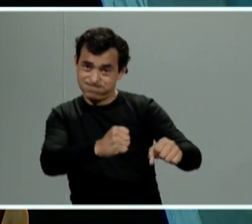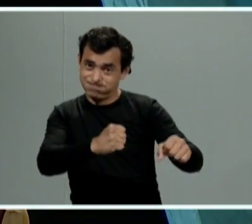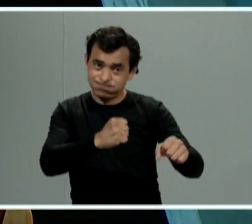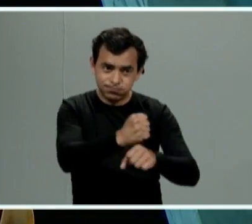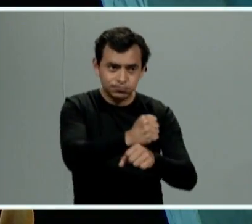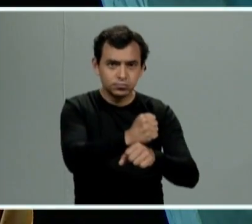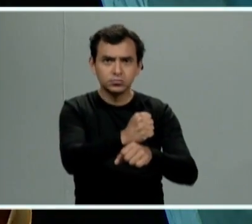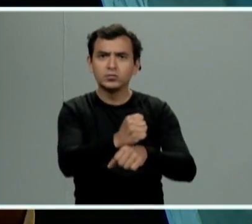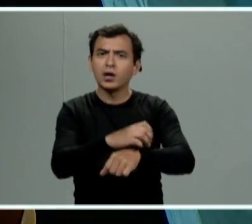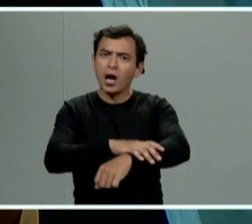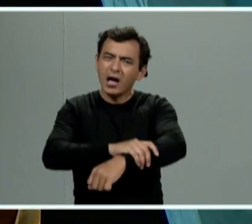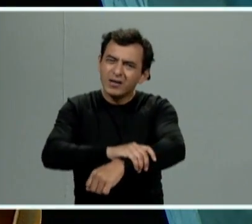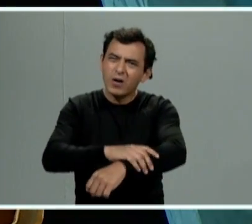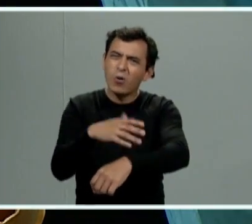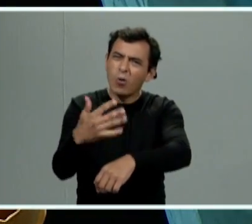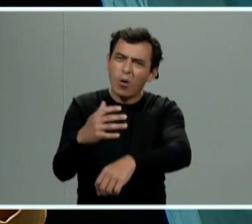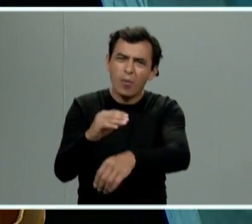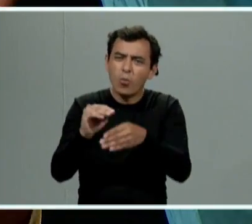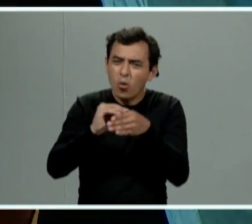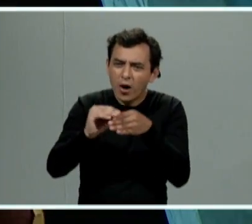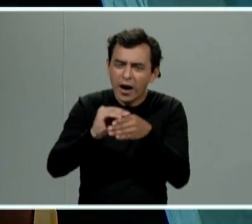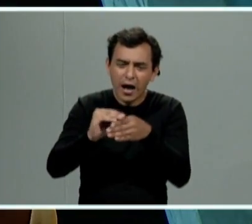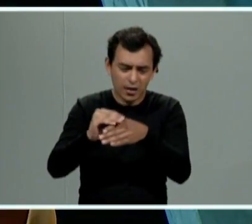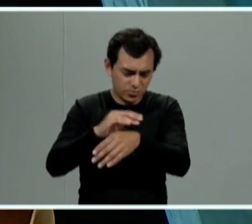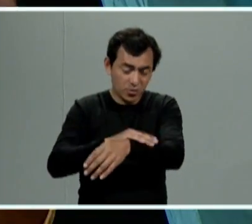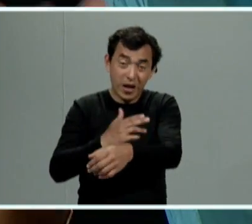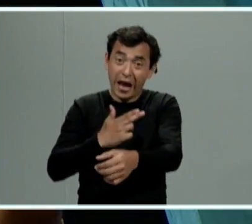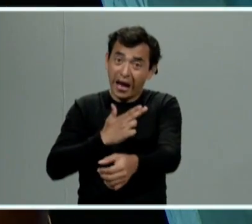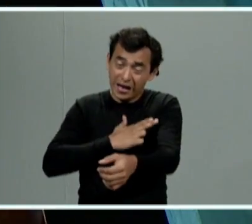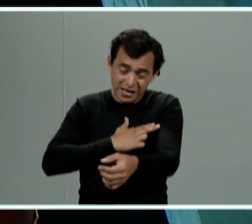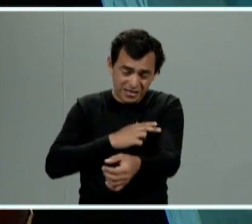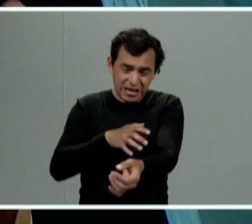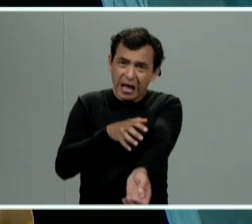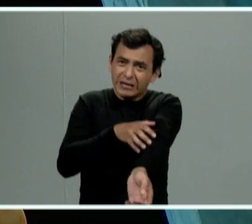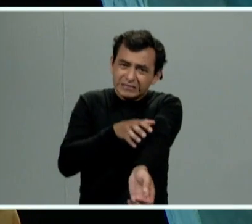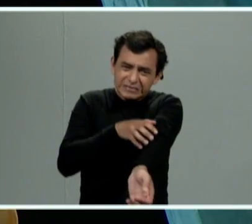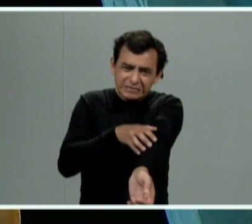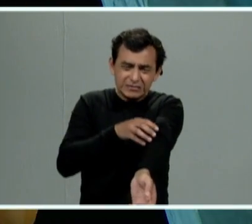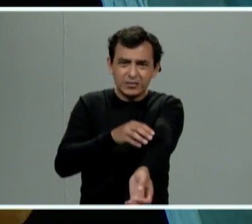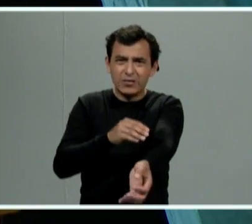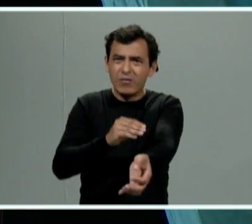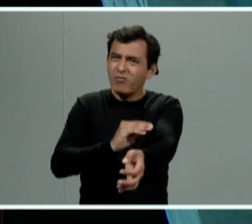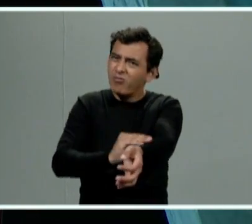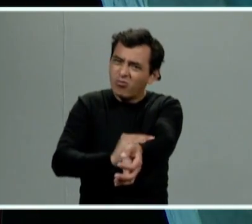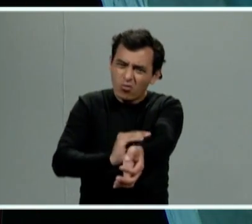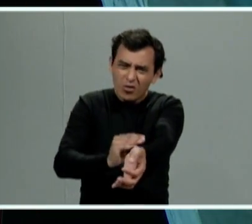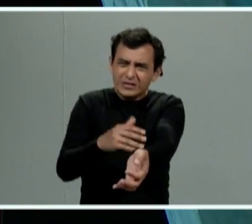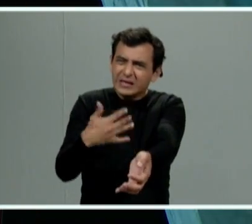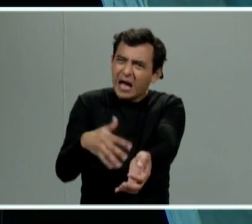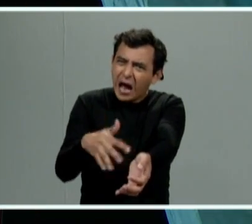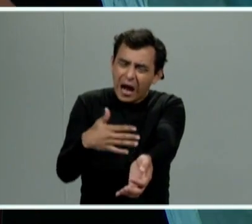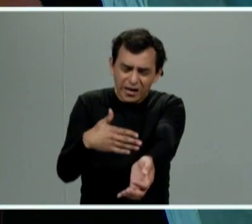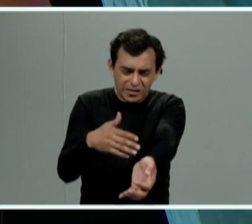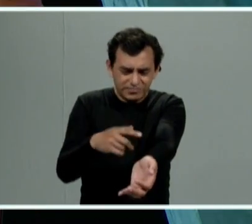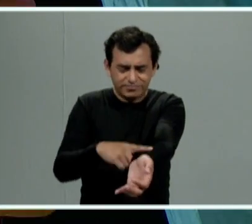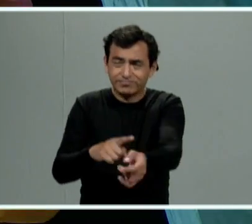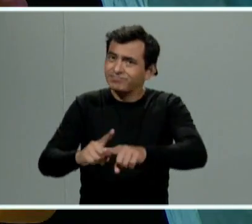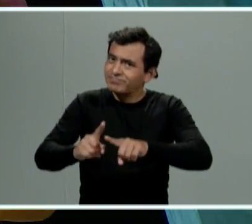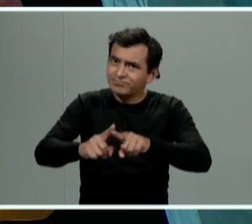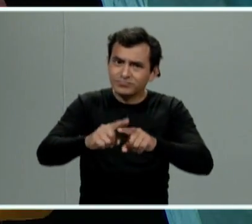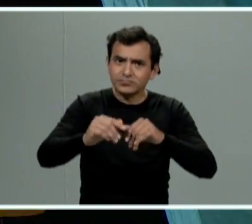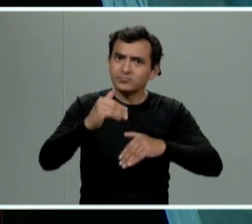equimosis edemas heridas escoriaciones e incluso eh la violencia va